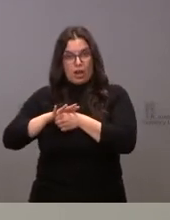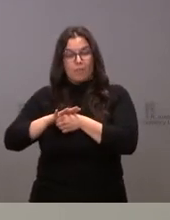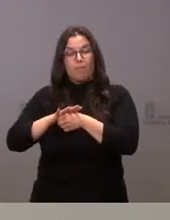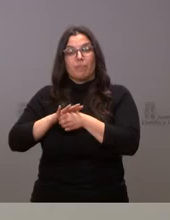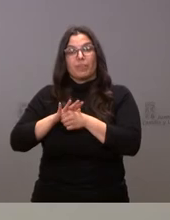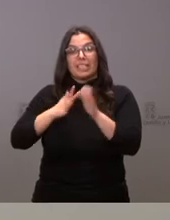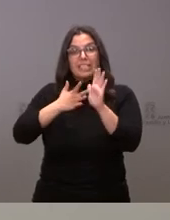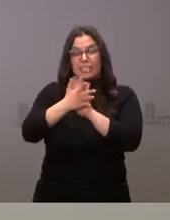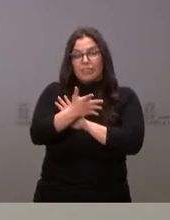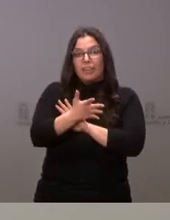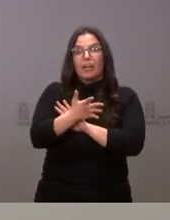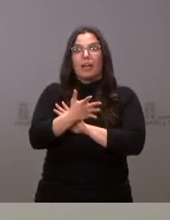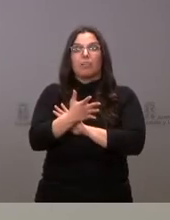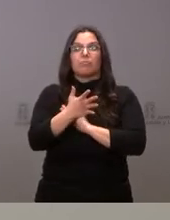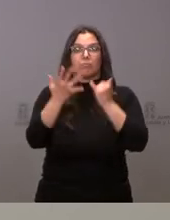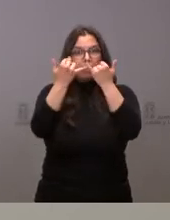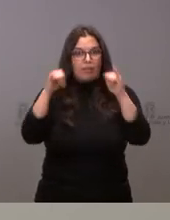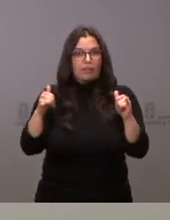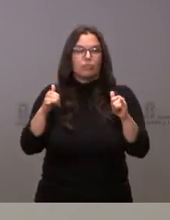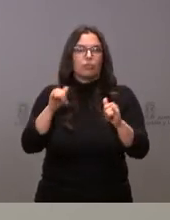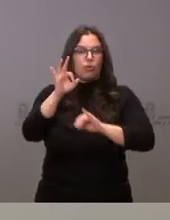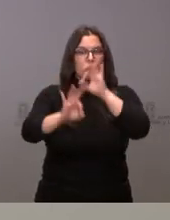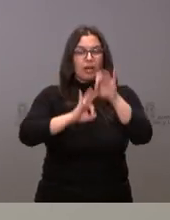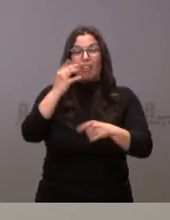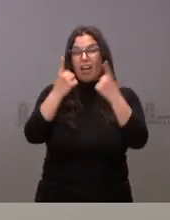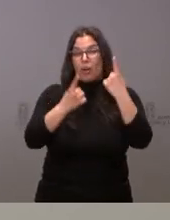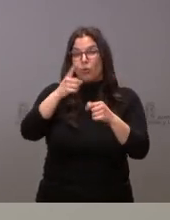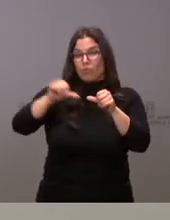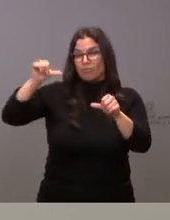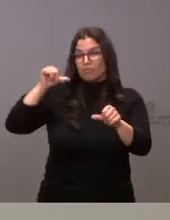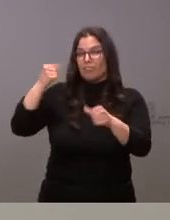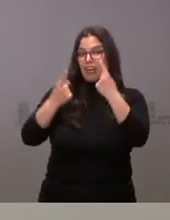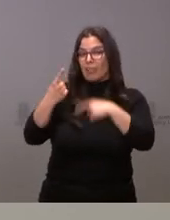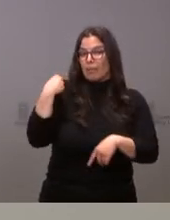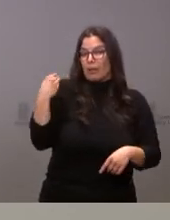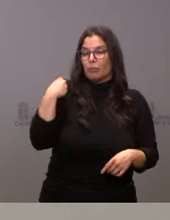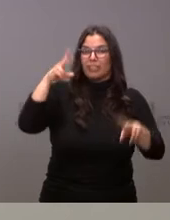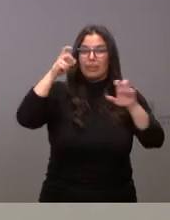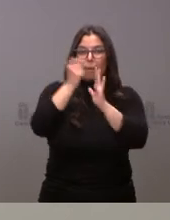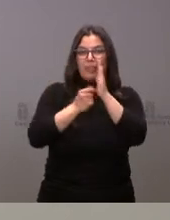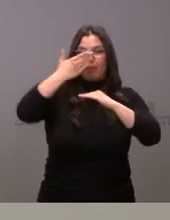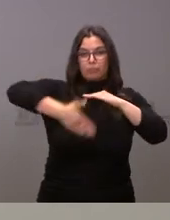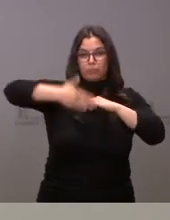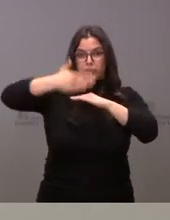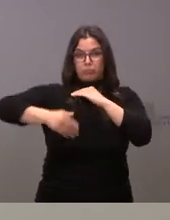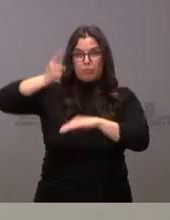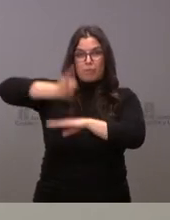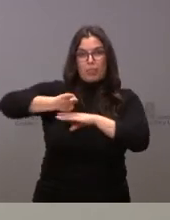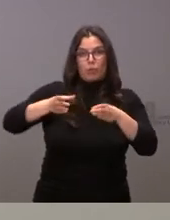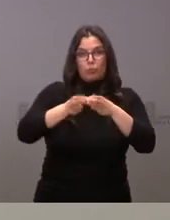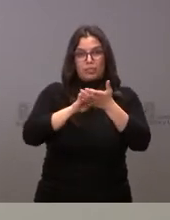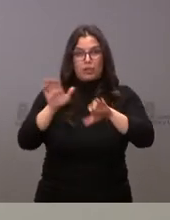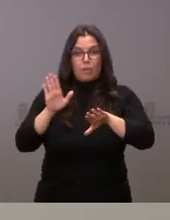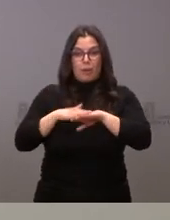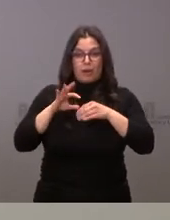facilita la realización de este evento. Alguno de ustedes ha preguntado en otras ocasiones las medidas restrictivas que pondría la Junta de Castilla y León en